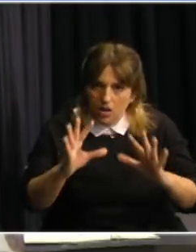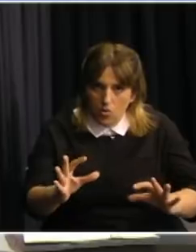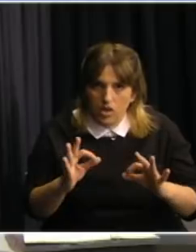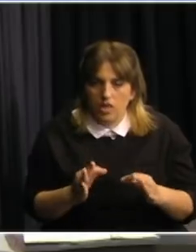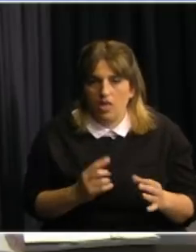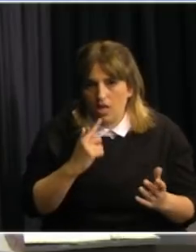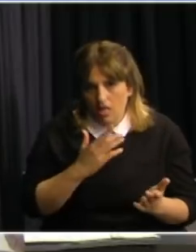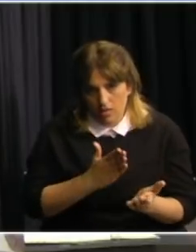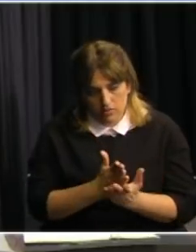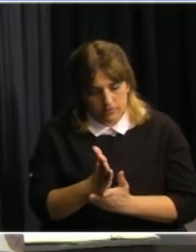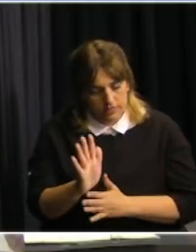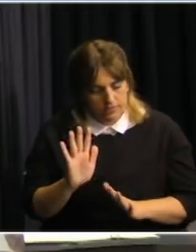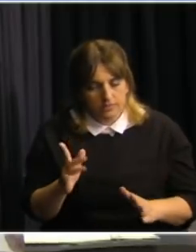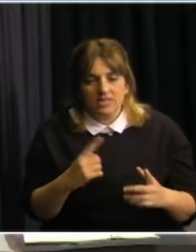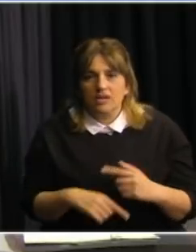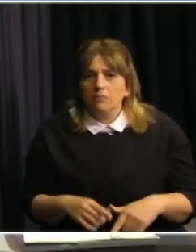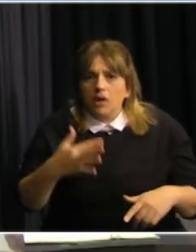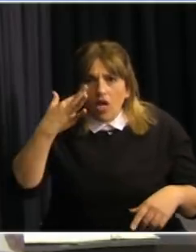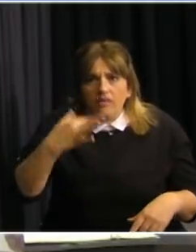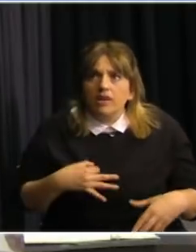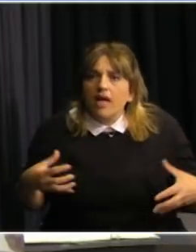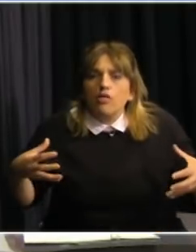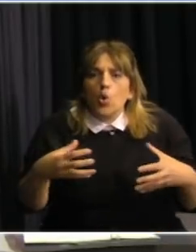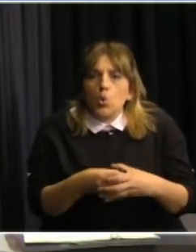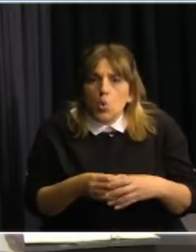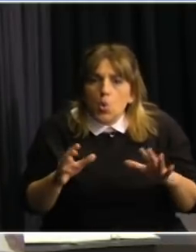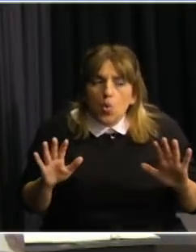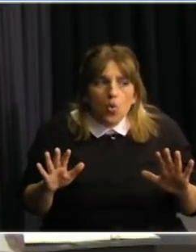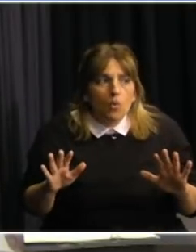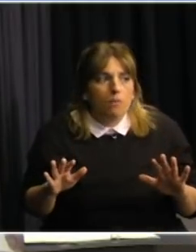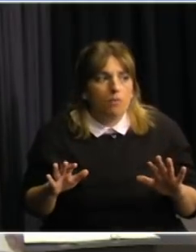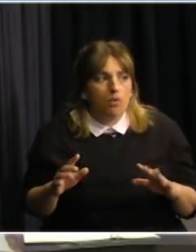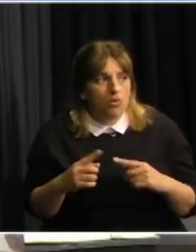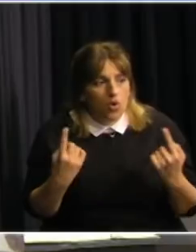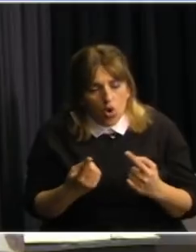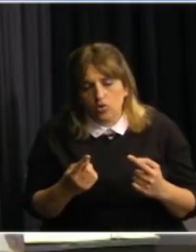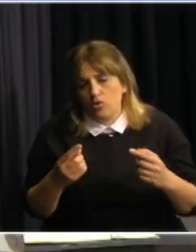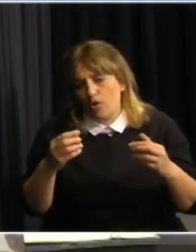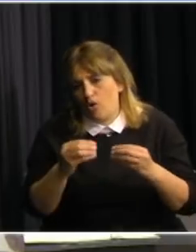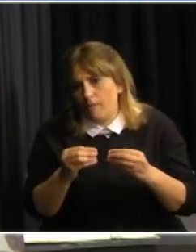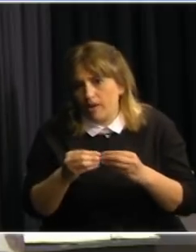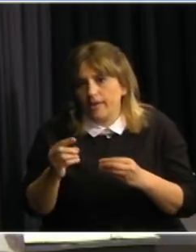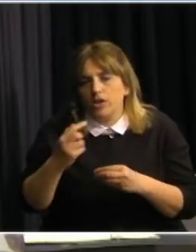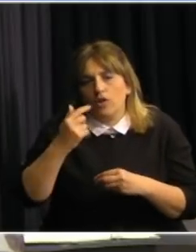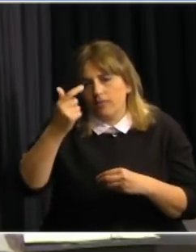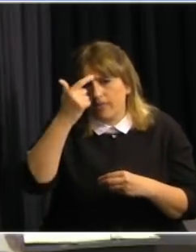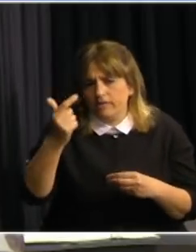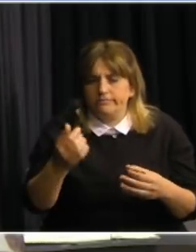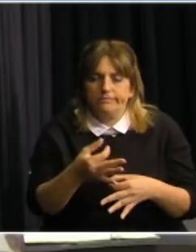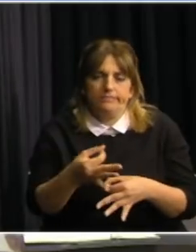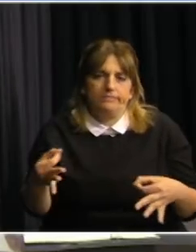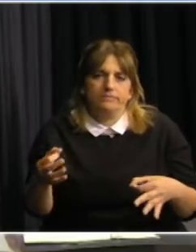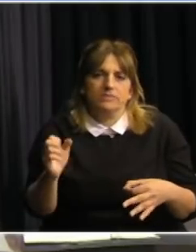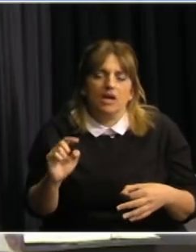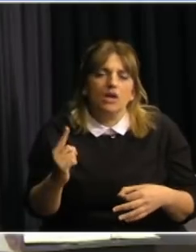habitualmente pero la verdad que el grupo nuestro con colegas de altísimo nivel están trabajando en eso tenemos algún